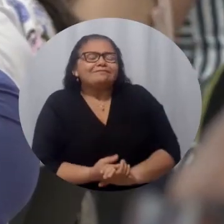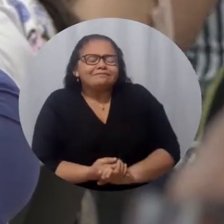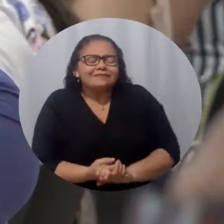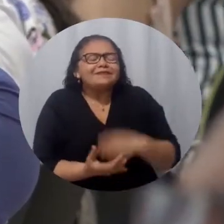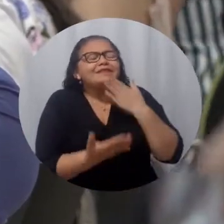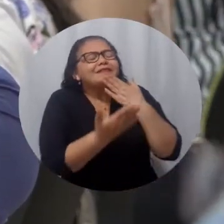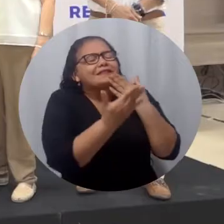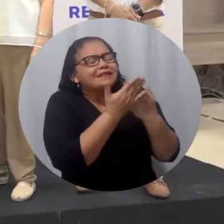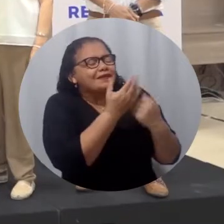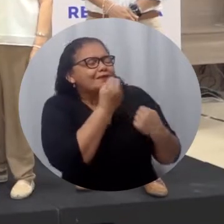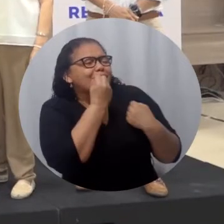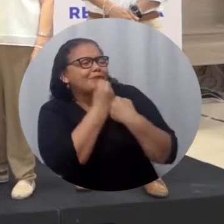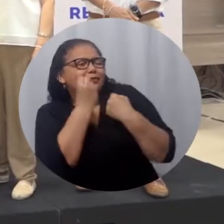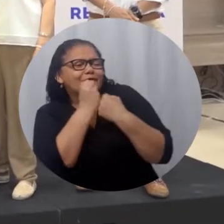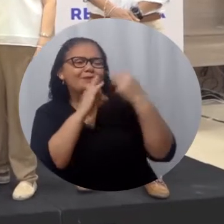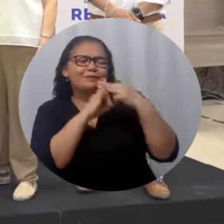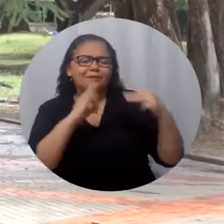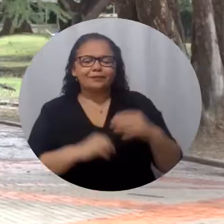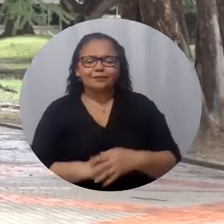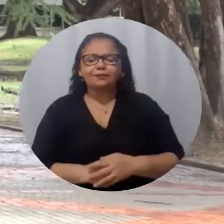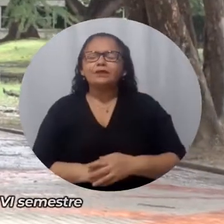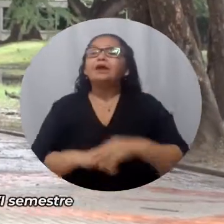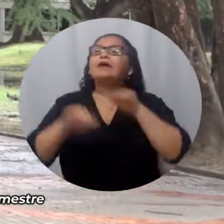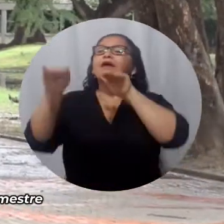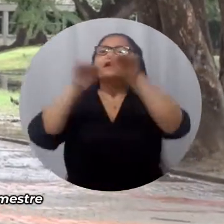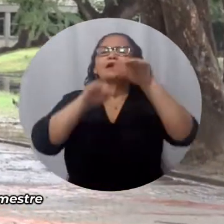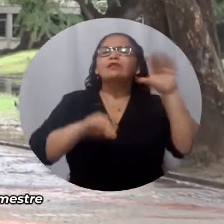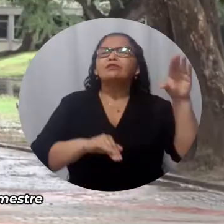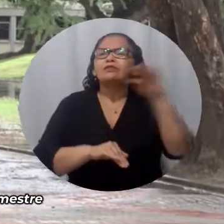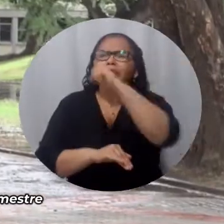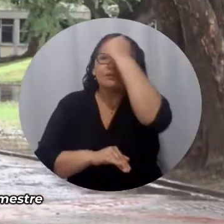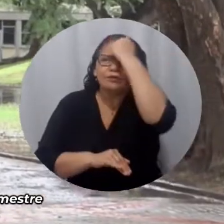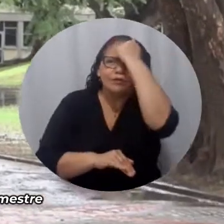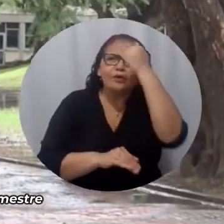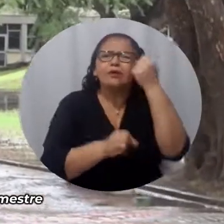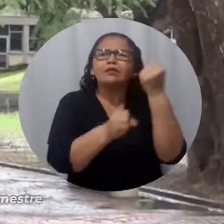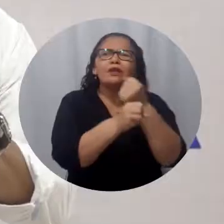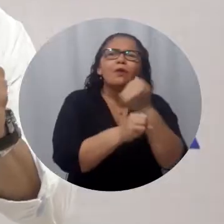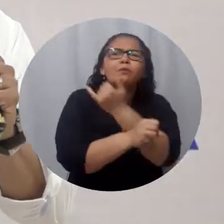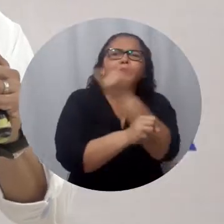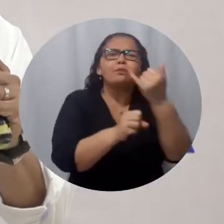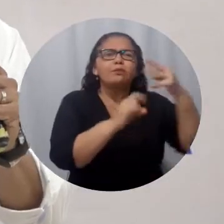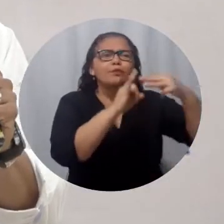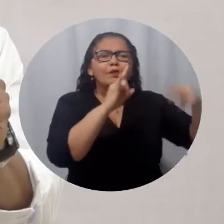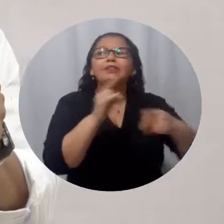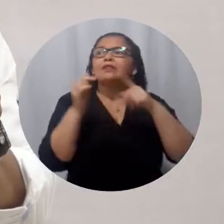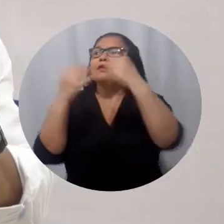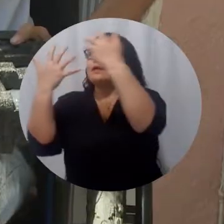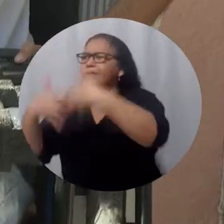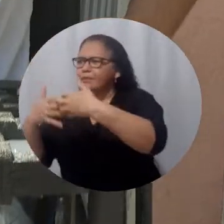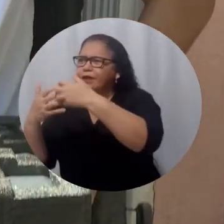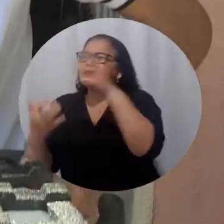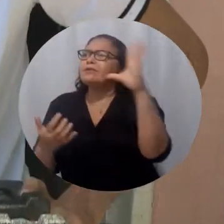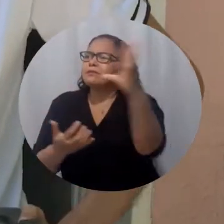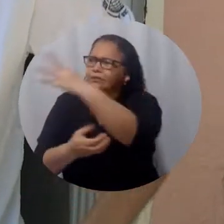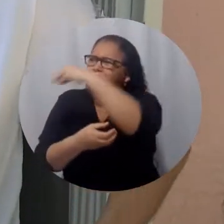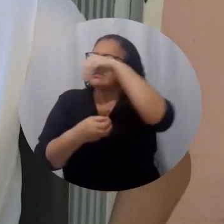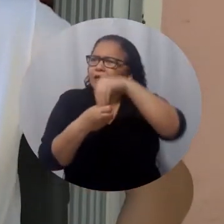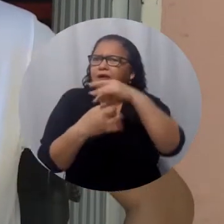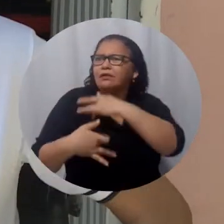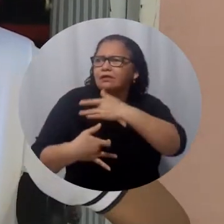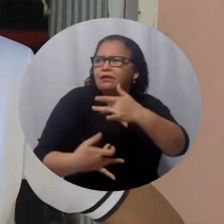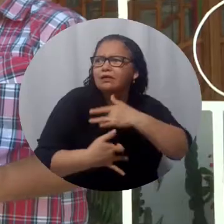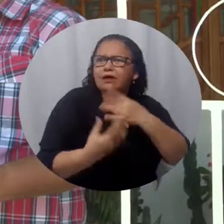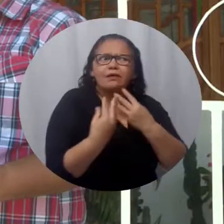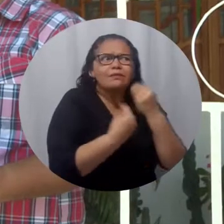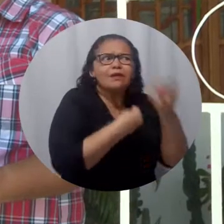estudiantes. De verdad siento el apoyo de la universidad. Invito a los docentes y funcionarios de la universidad y a las empresas privadas a que se